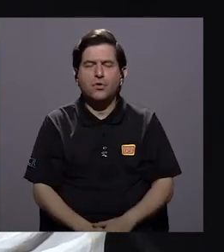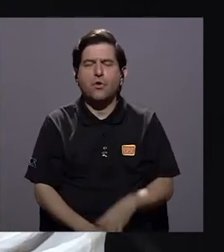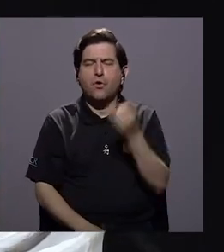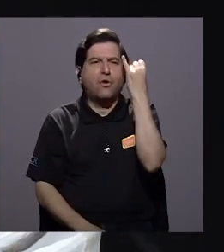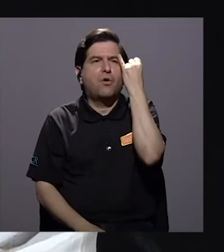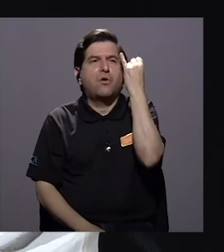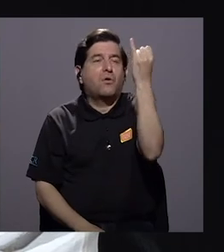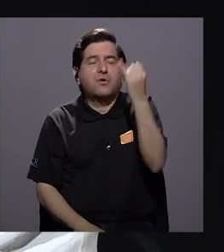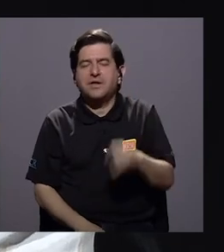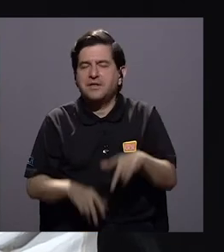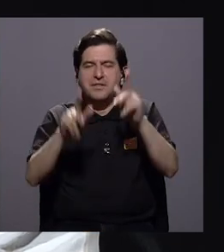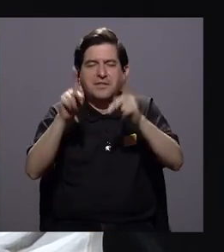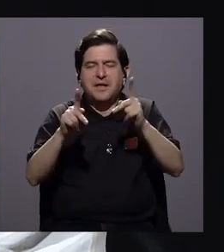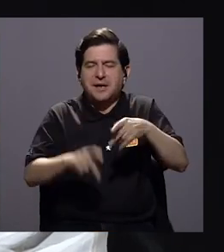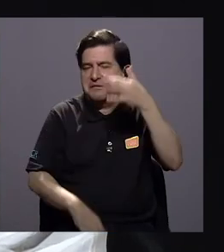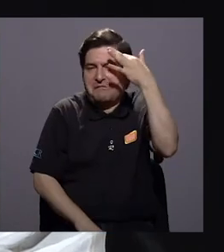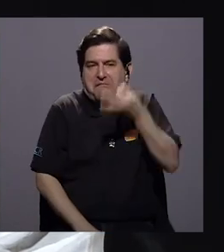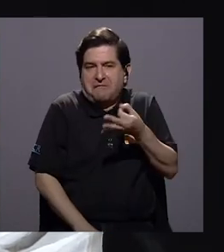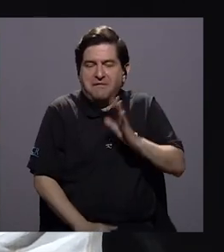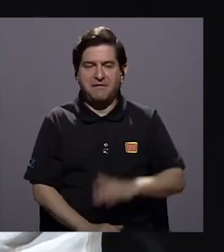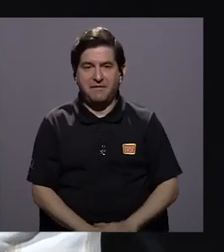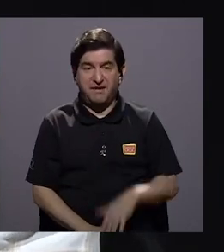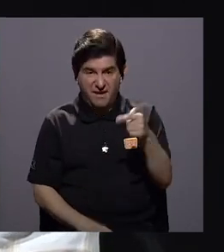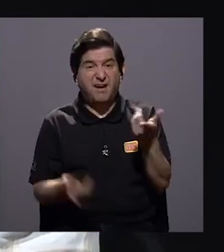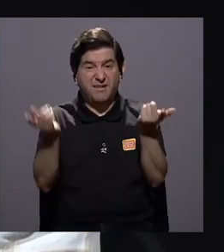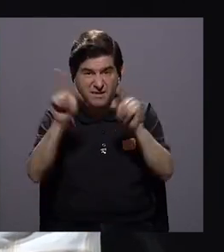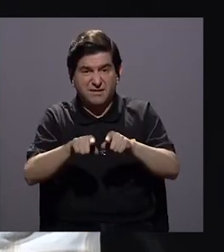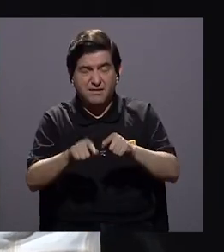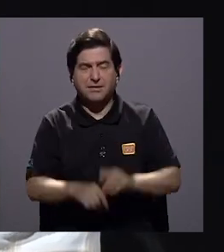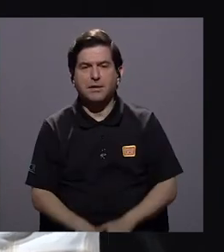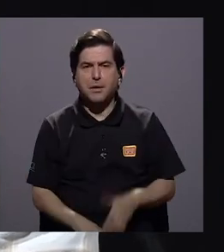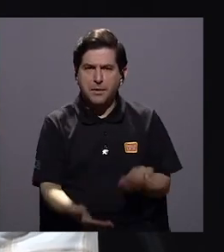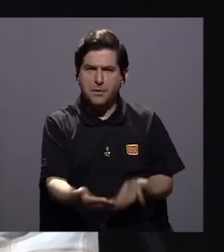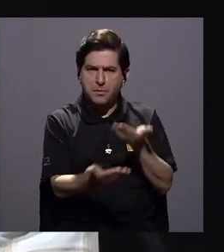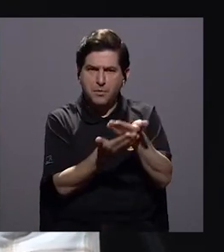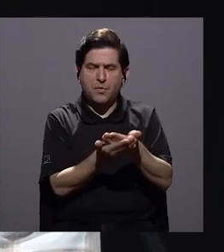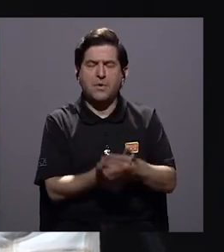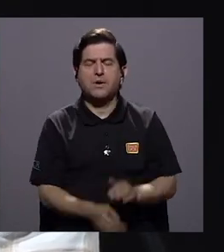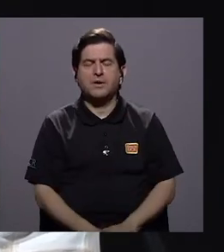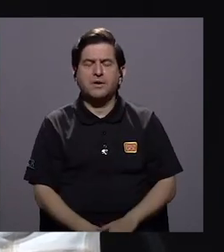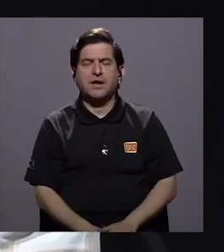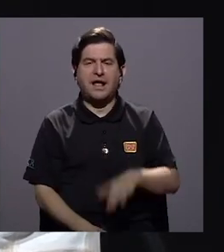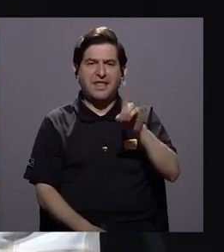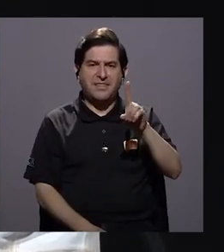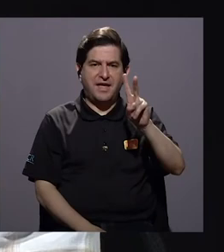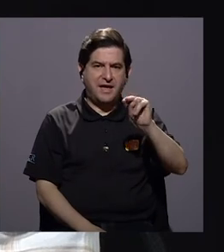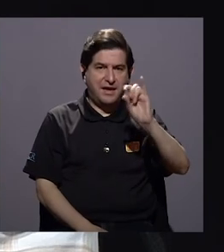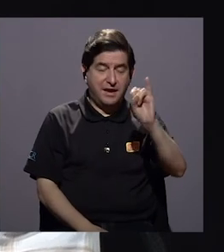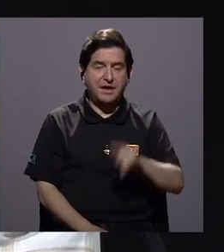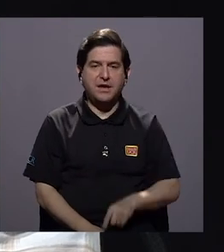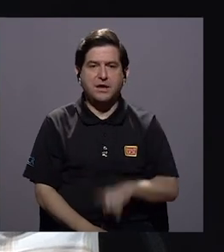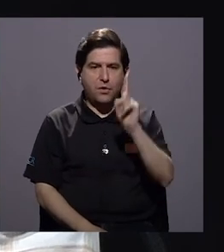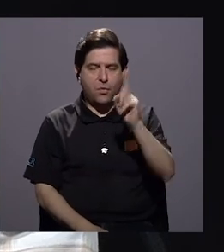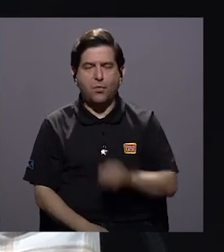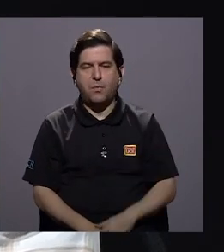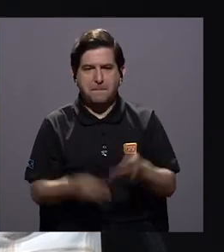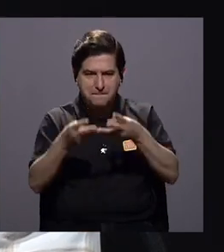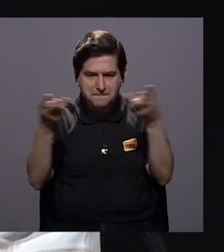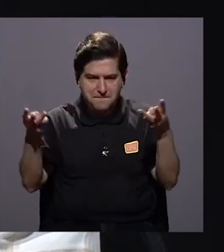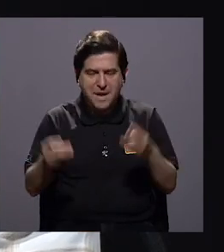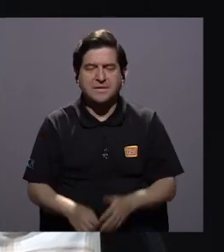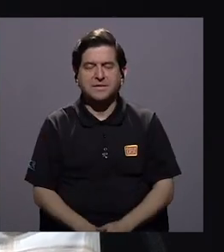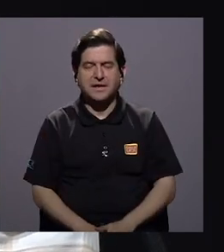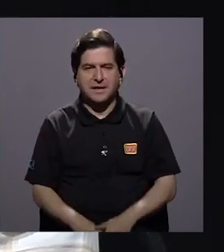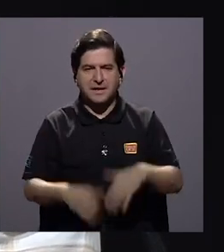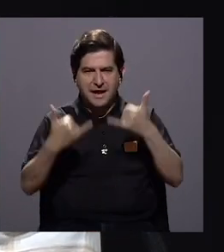no con ocurrencia. Y en este país actuamos mucho con ocurrencia. Entonces la propuesta de DNI con nosotros es hacer una matriz viva